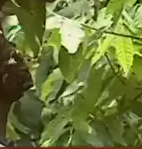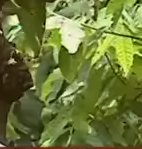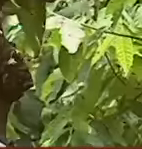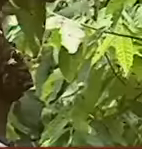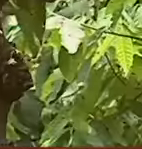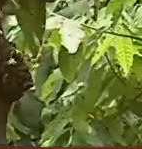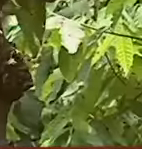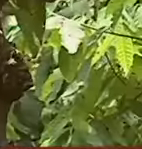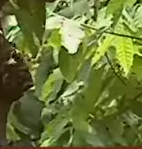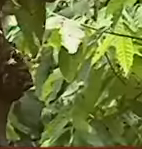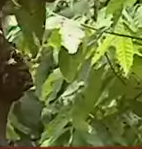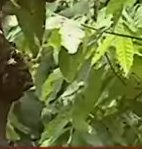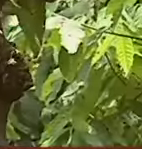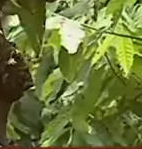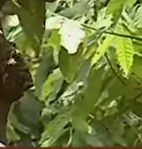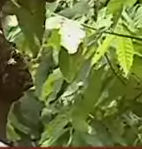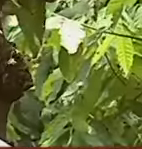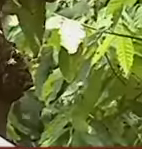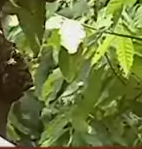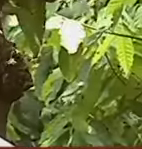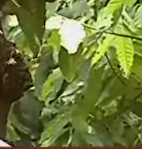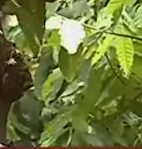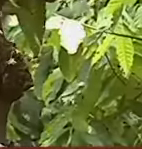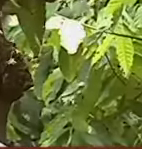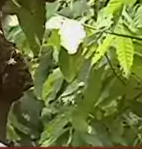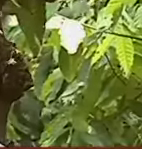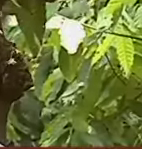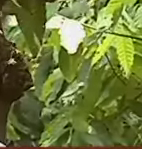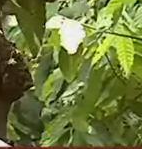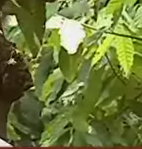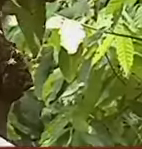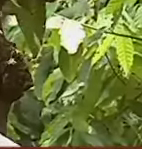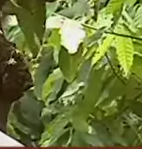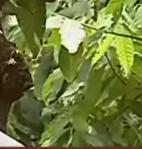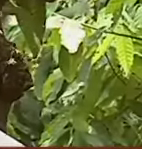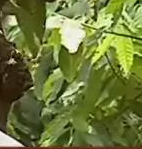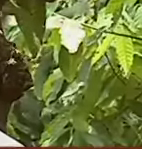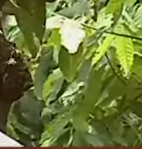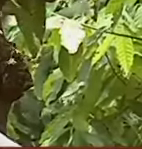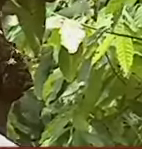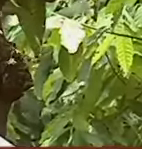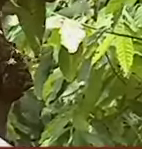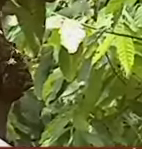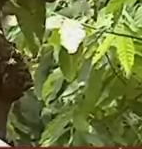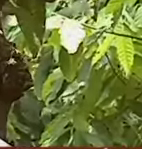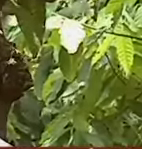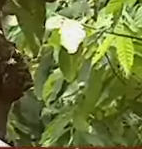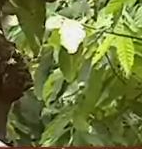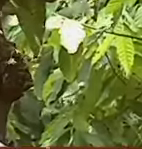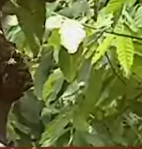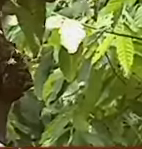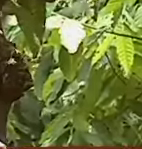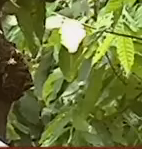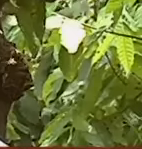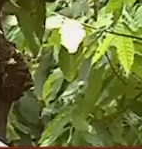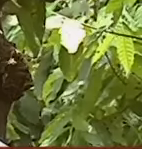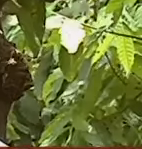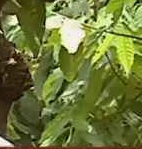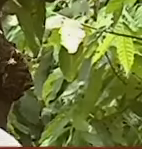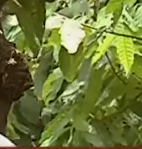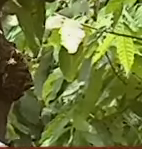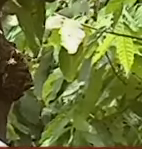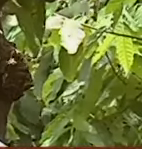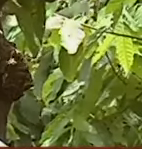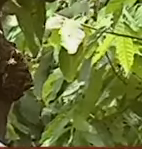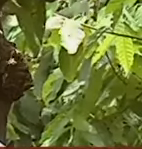Caramelos Mermeladas Reducciones Pueden hacer helados Vinos Cervezas